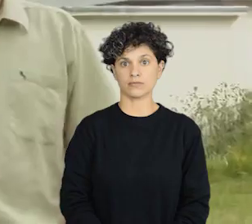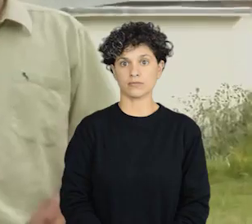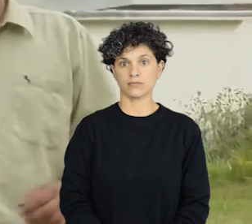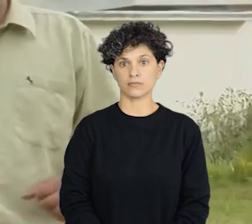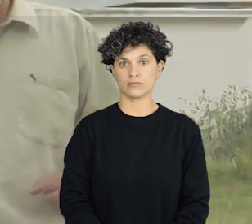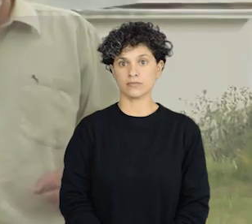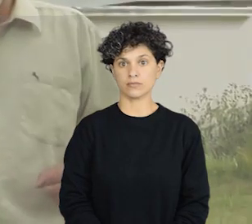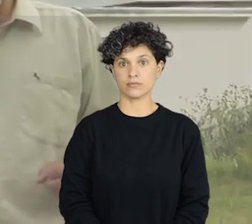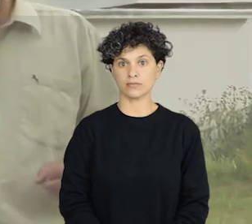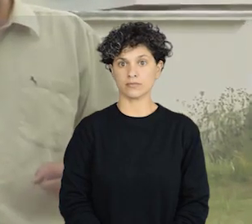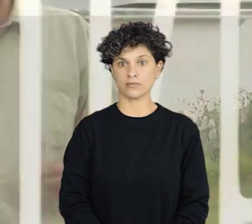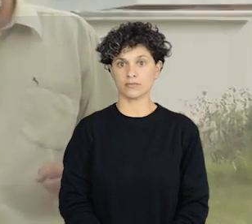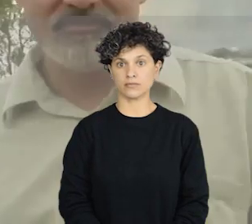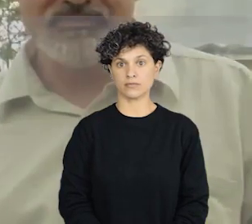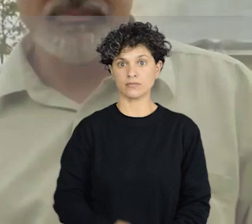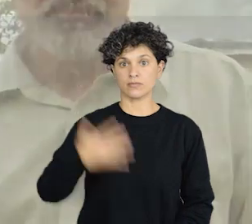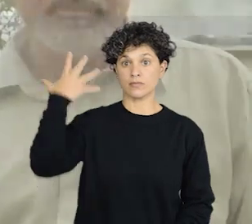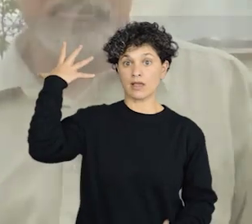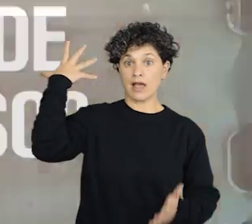¿Qué es un asteroide peligroso?